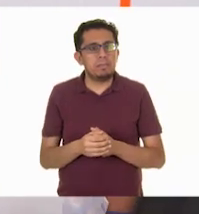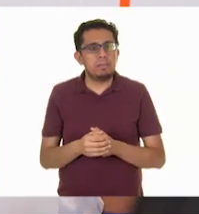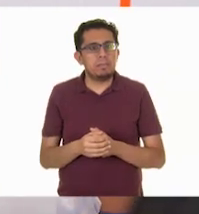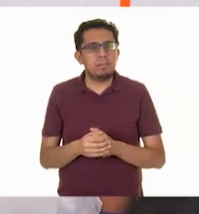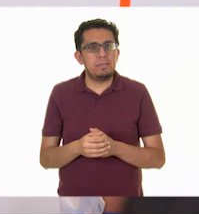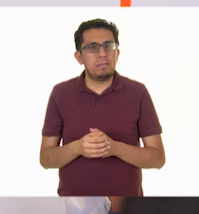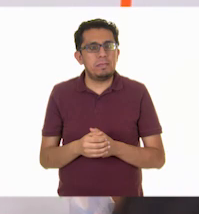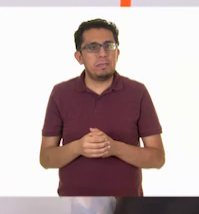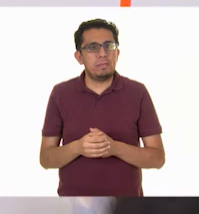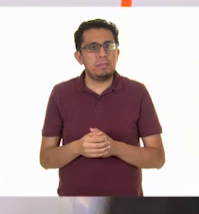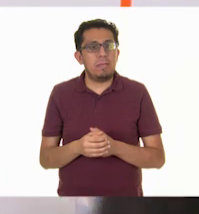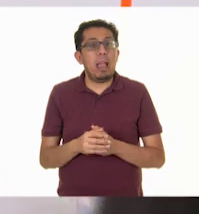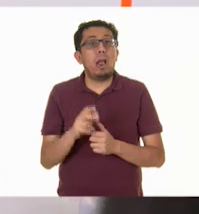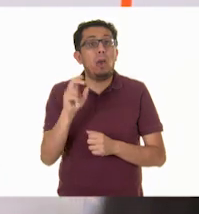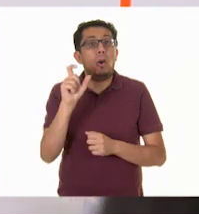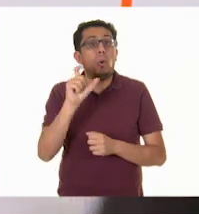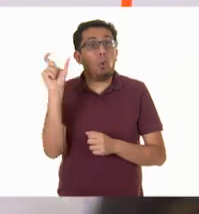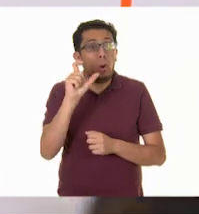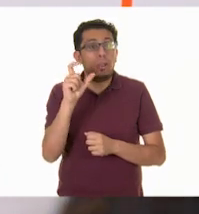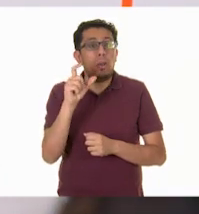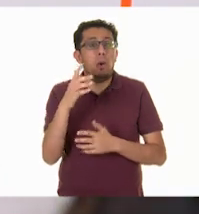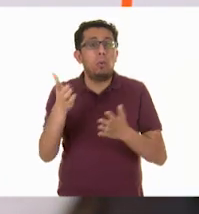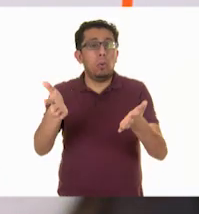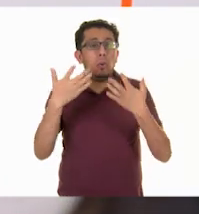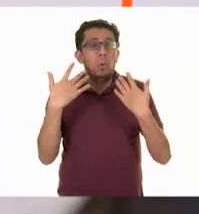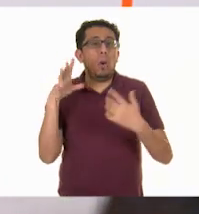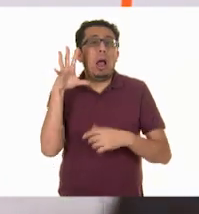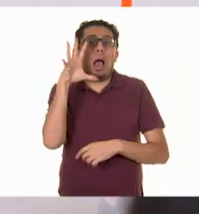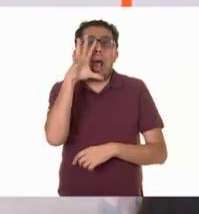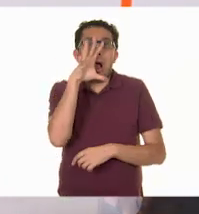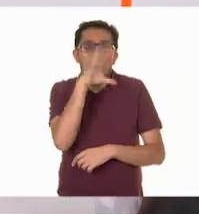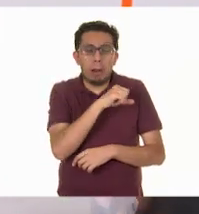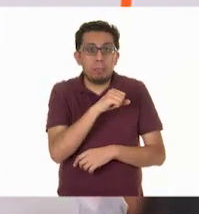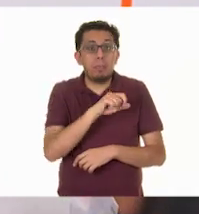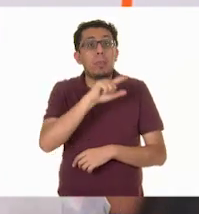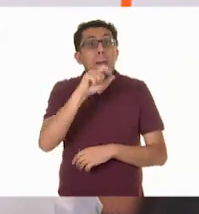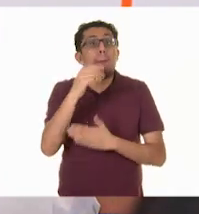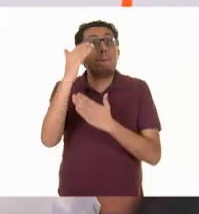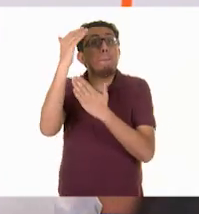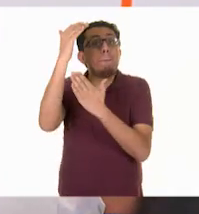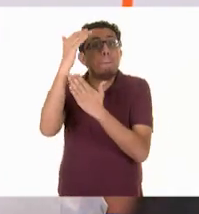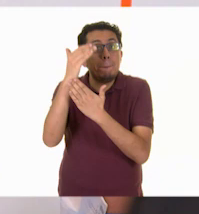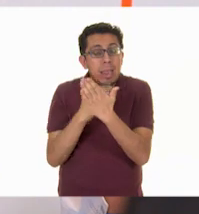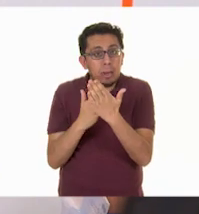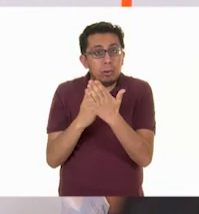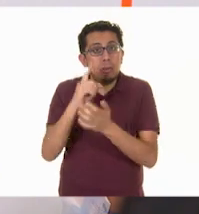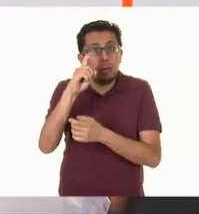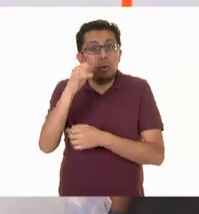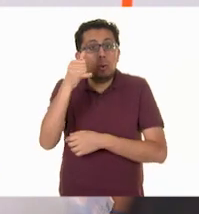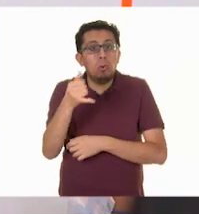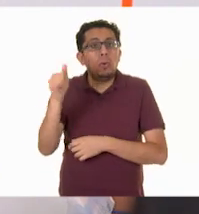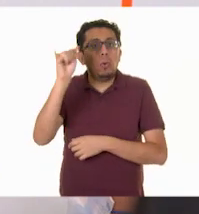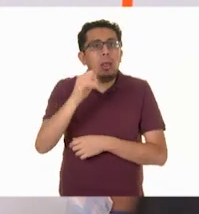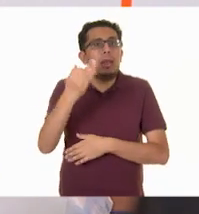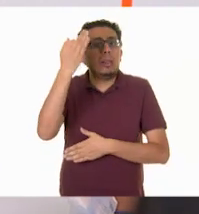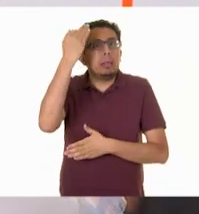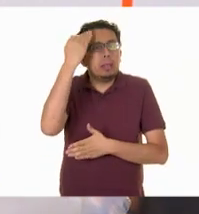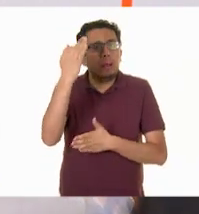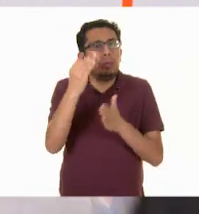de calor. Ajá. Y menos y menos